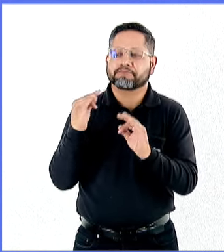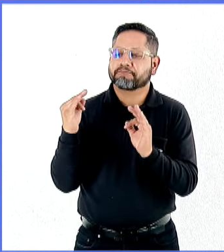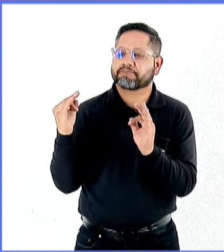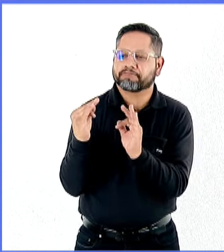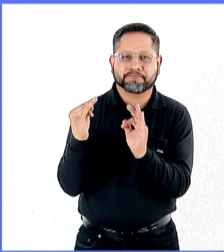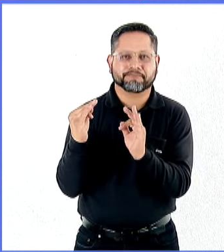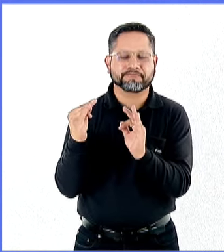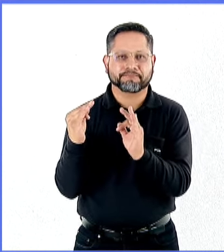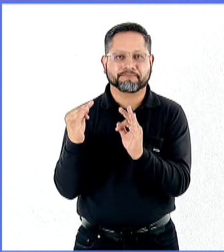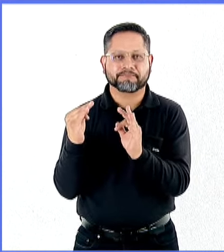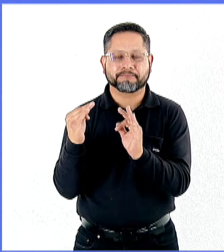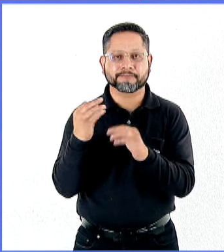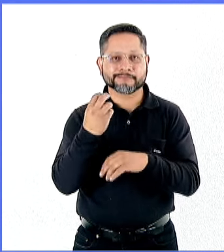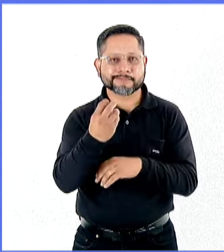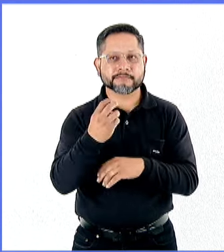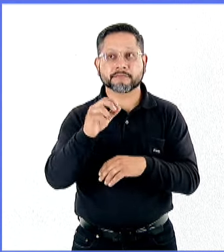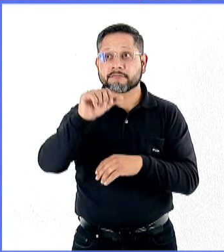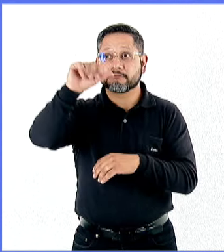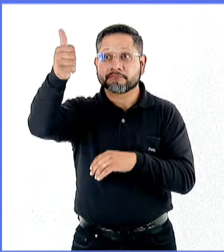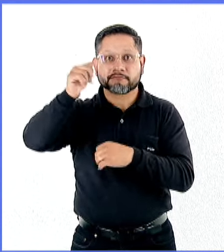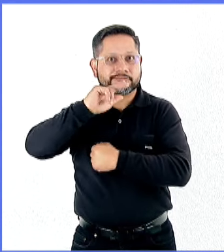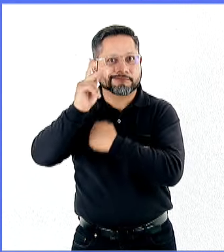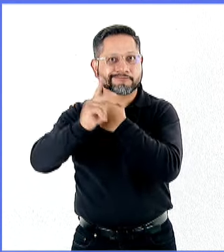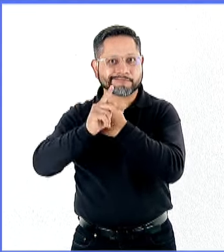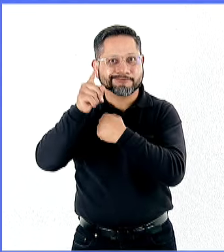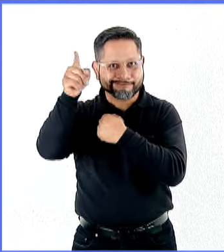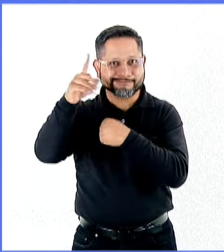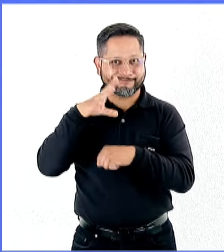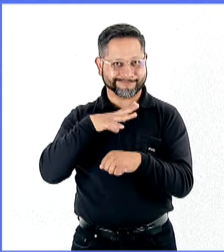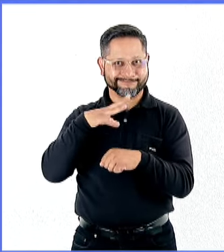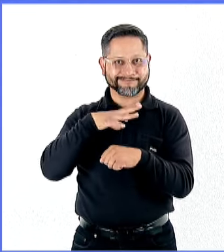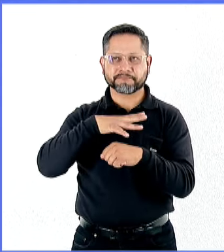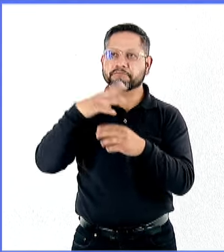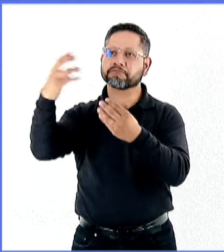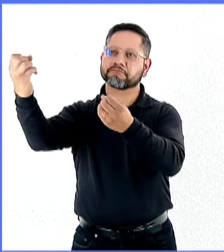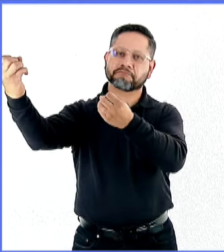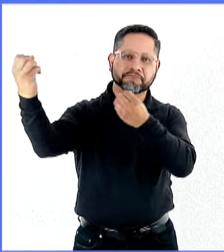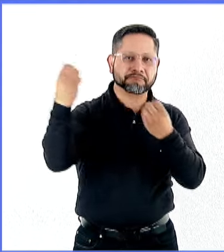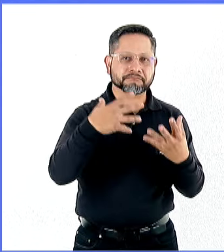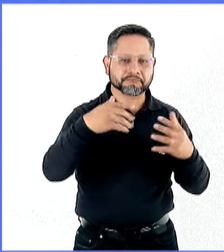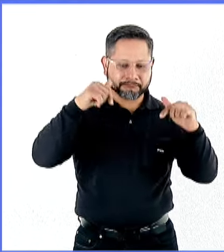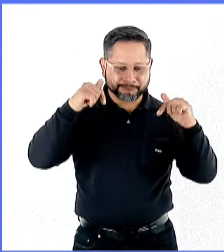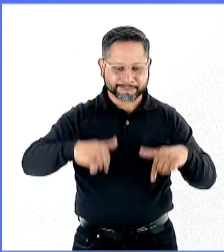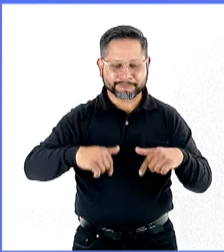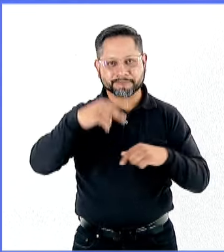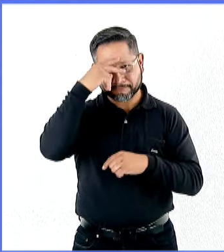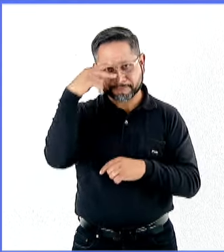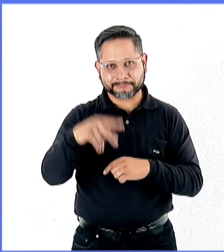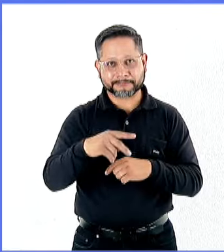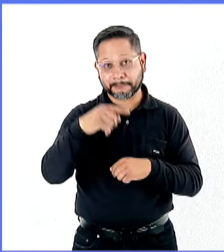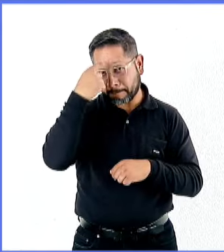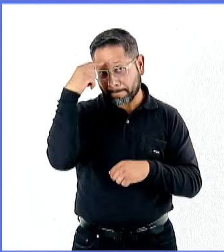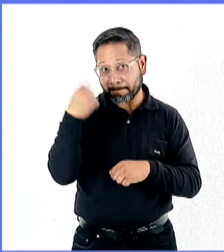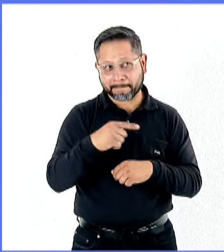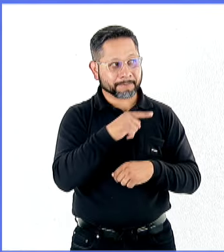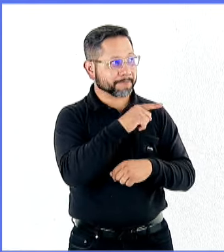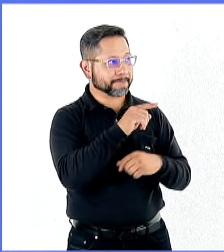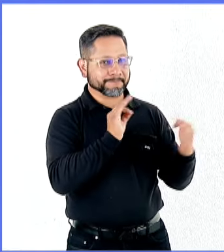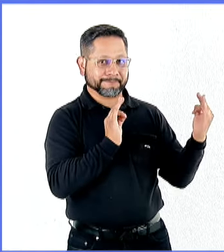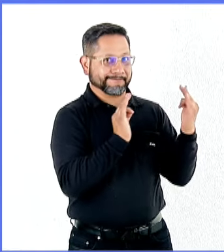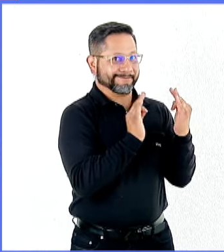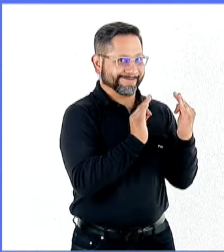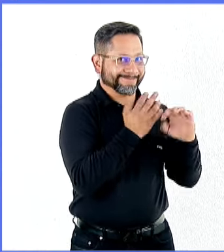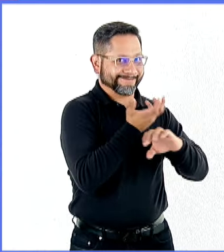países que son suministradores de bienes de esa cadena y traerlo a México para que sea como más certero el punto de producción.